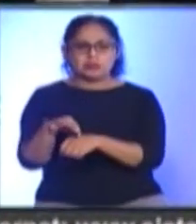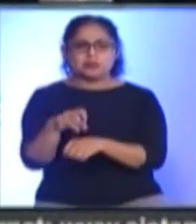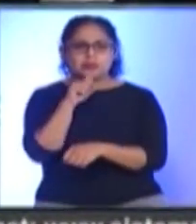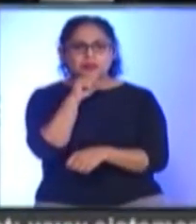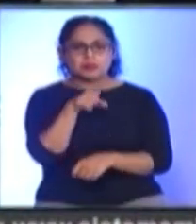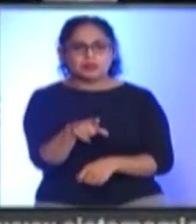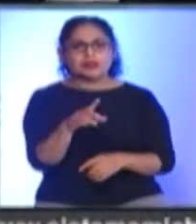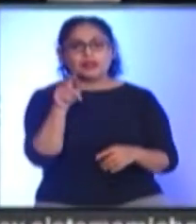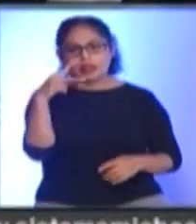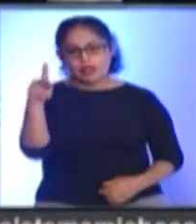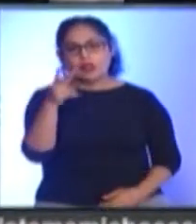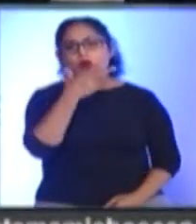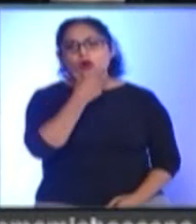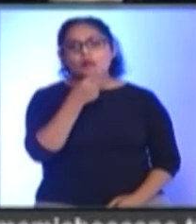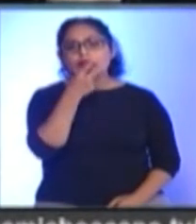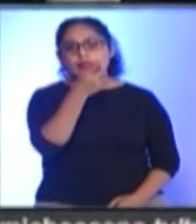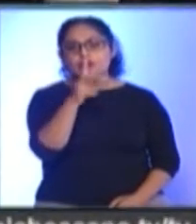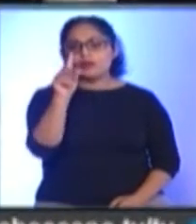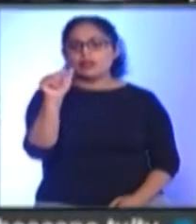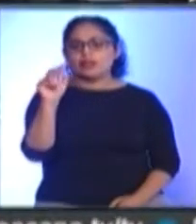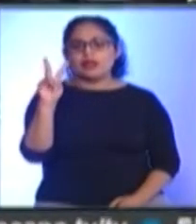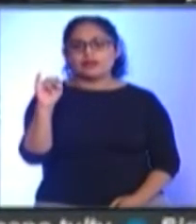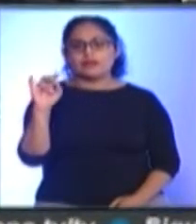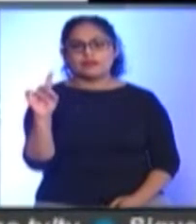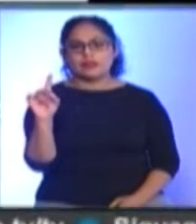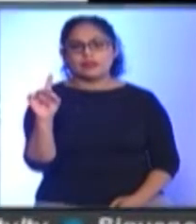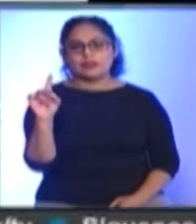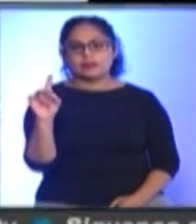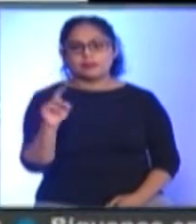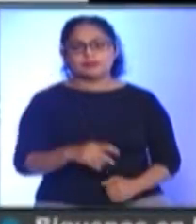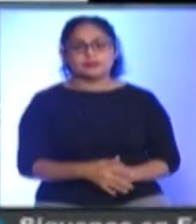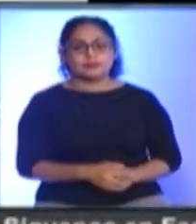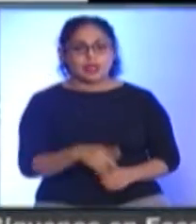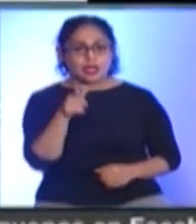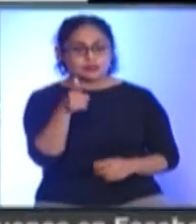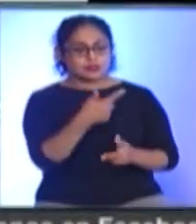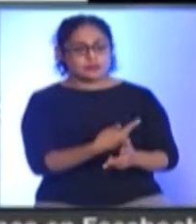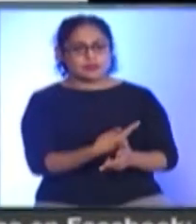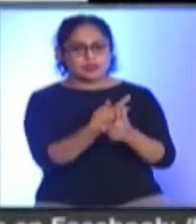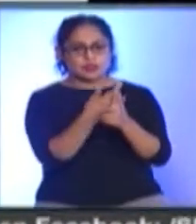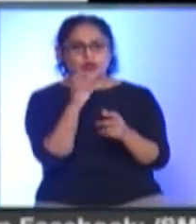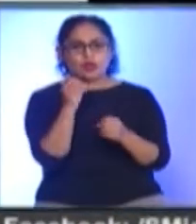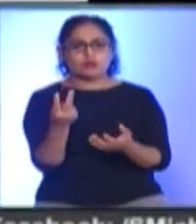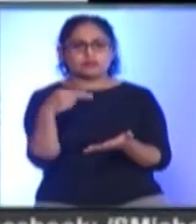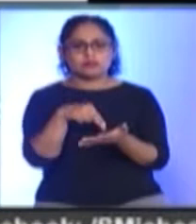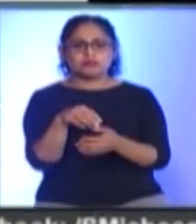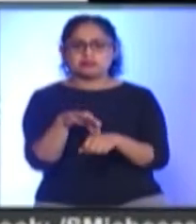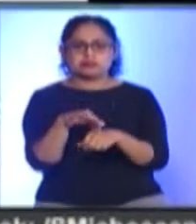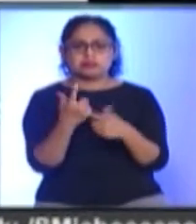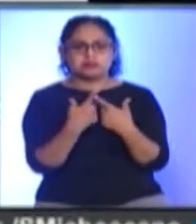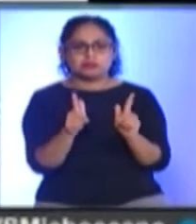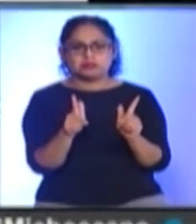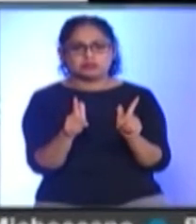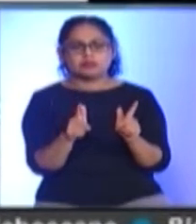Del Instituto Electoral De Michoacán David Alejandro Delgado Arroyo Tanto virtual Como presencial Este